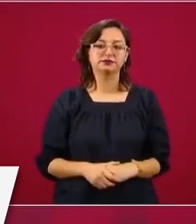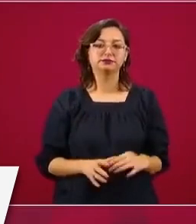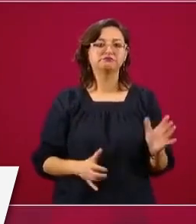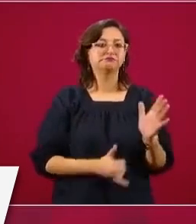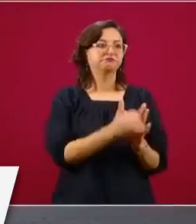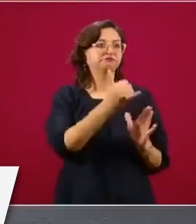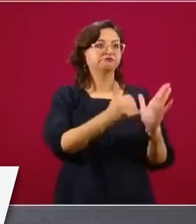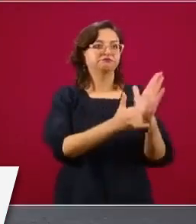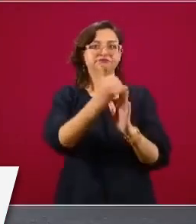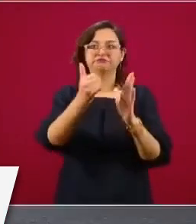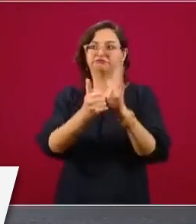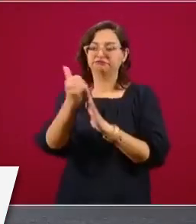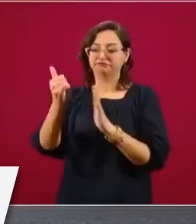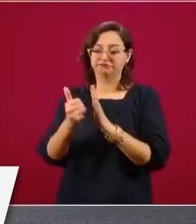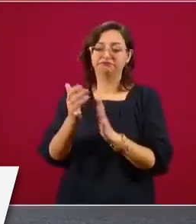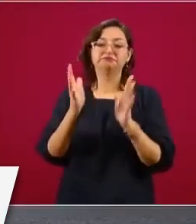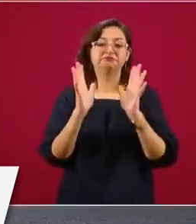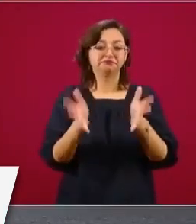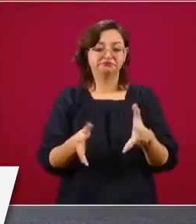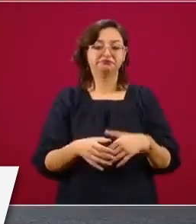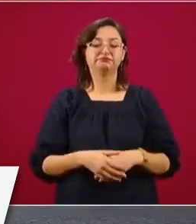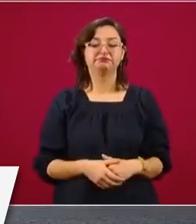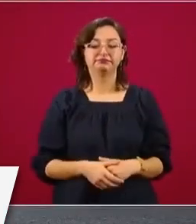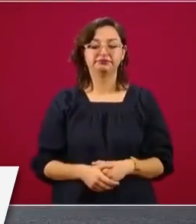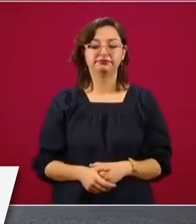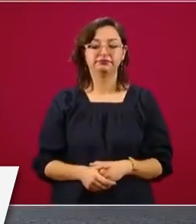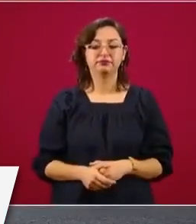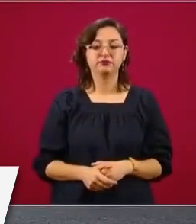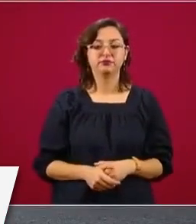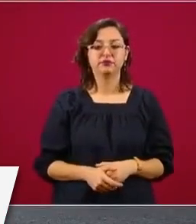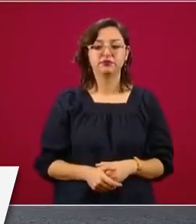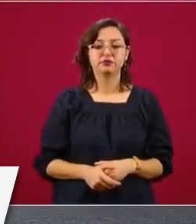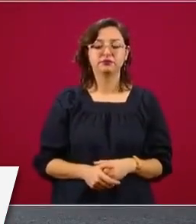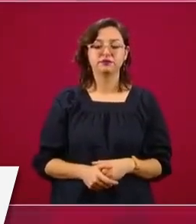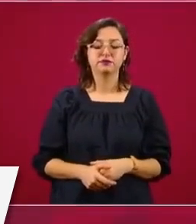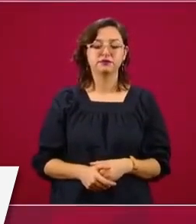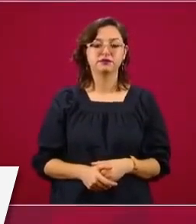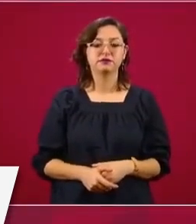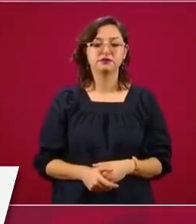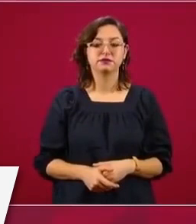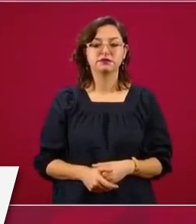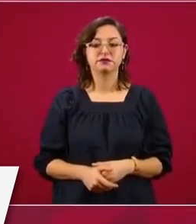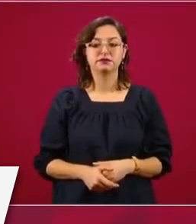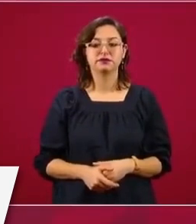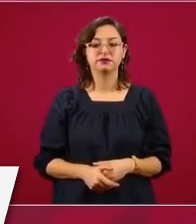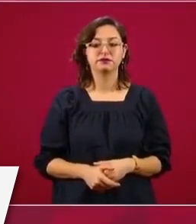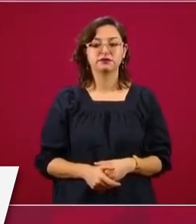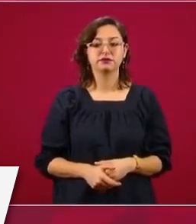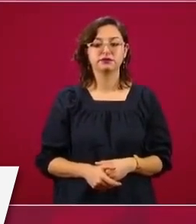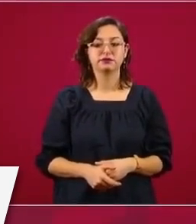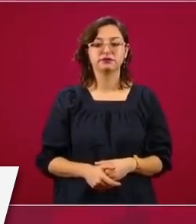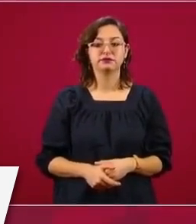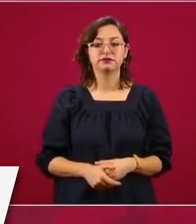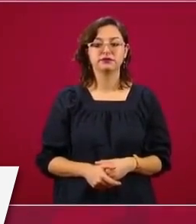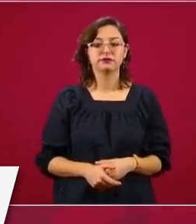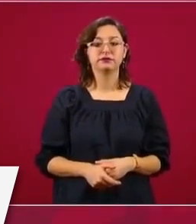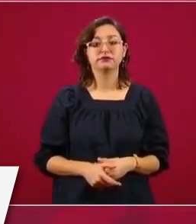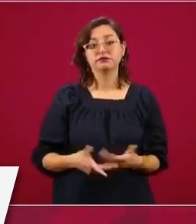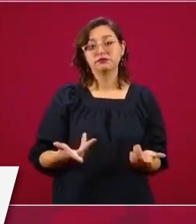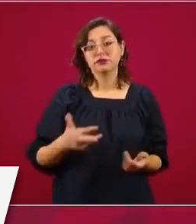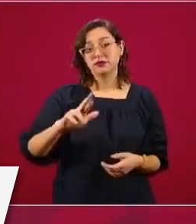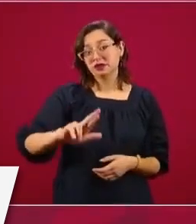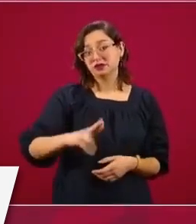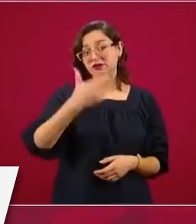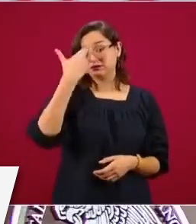construyendo. Acuérdense que ni siquiera en todas las cabeceras